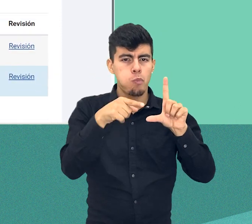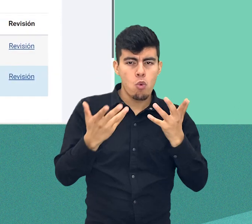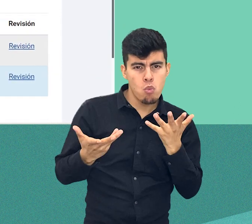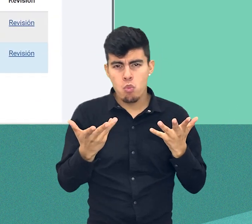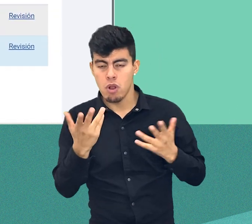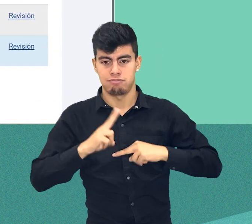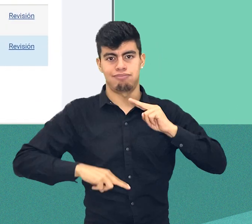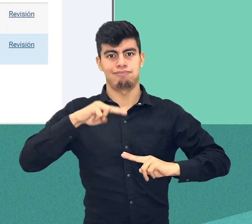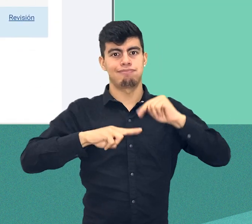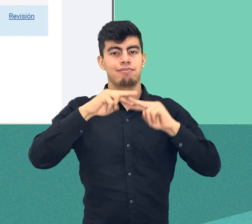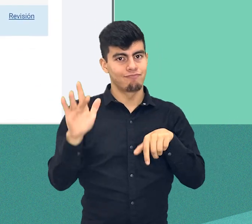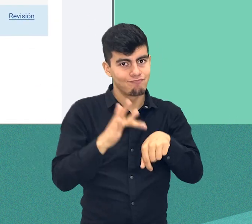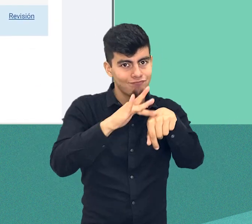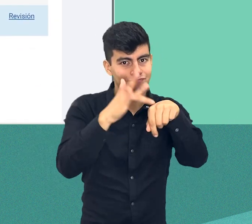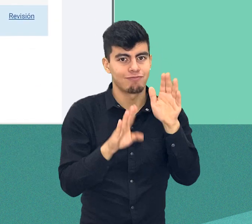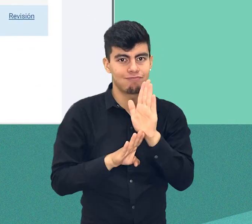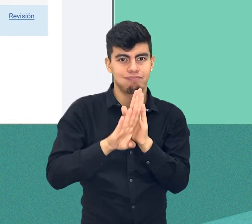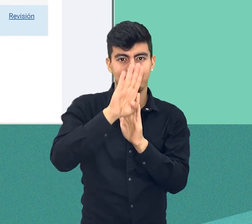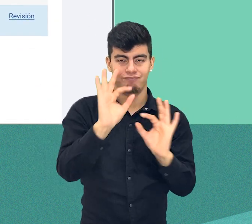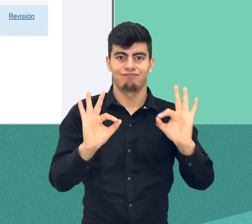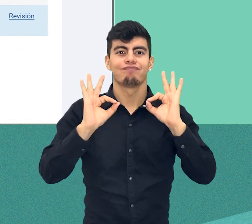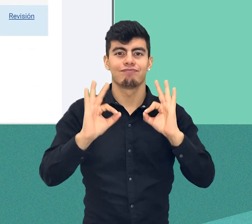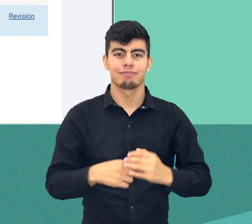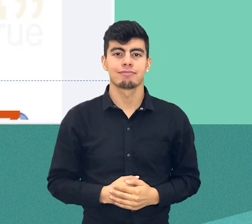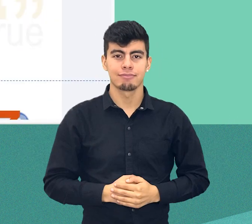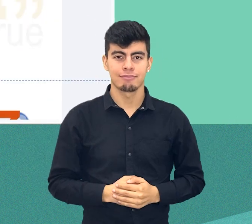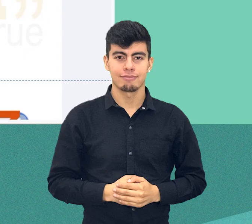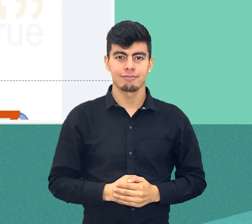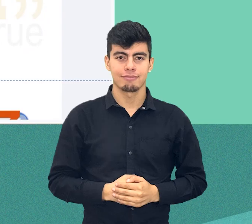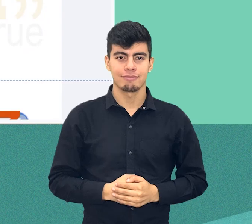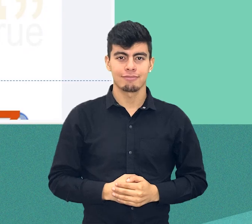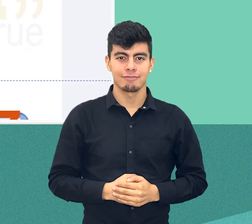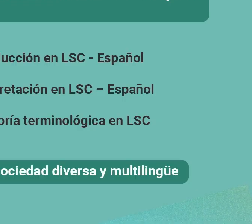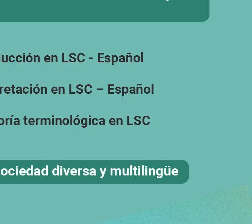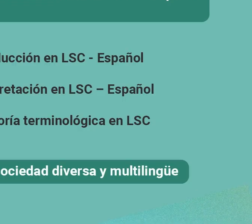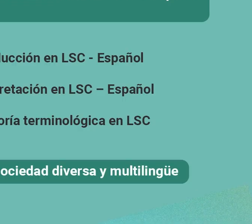nuestro curso en el ambiente virtual de aprendizaje, así que anímate a seguir tus avances.